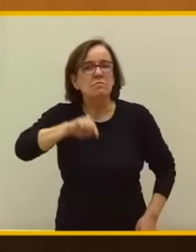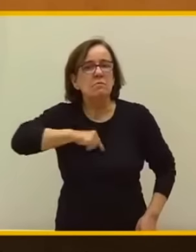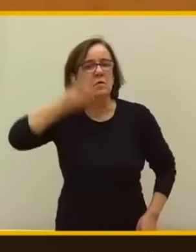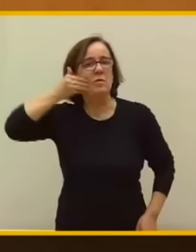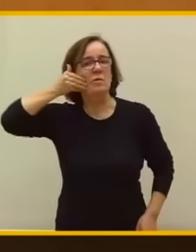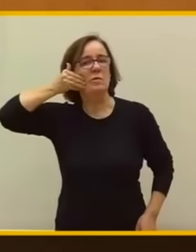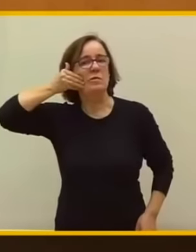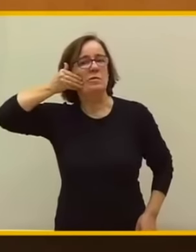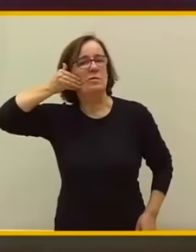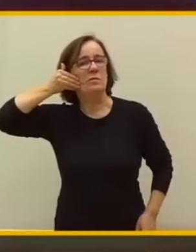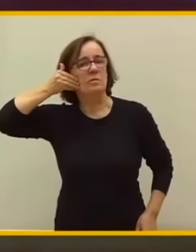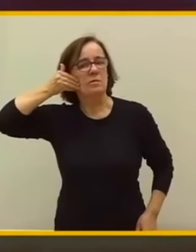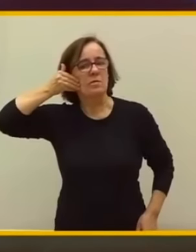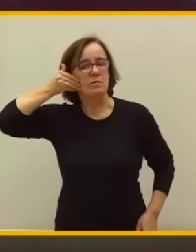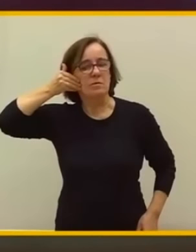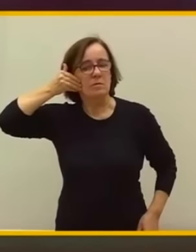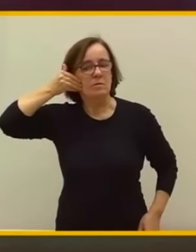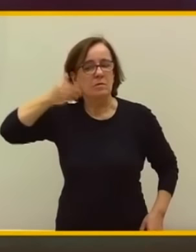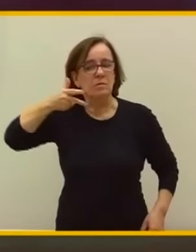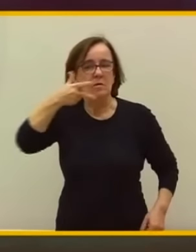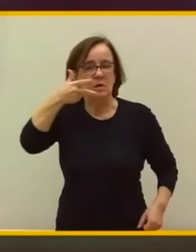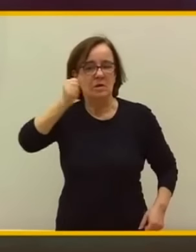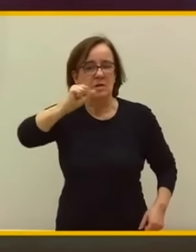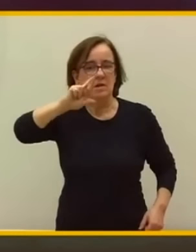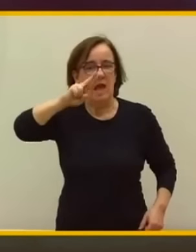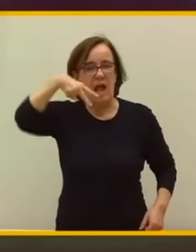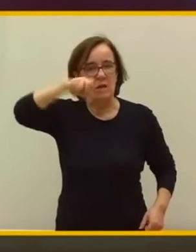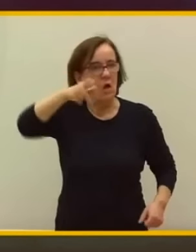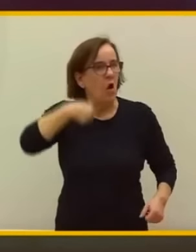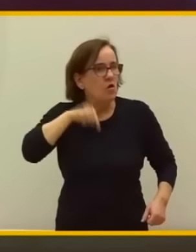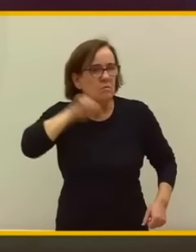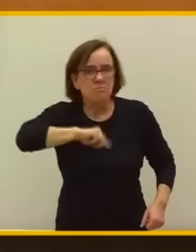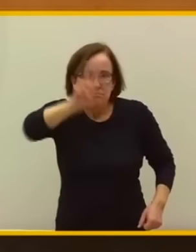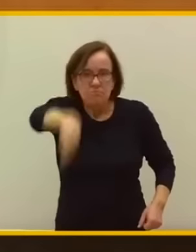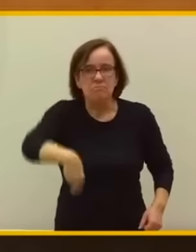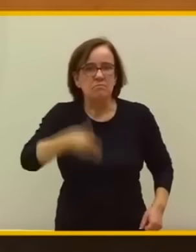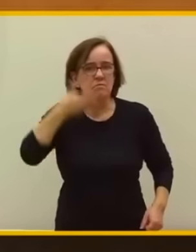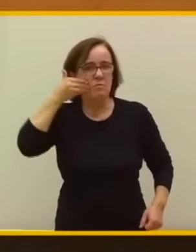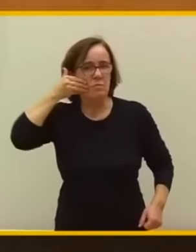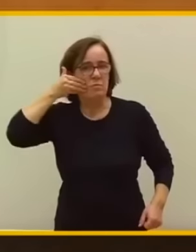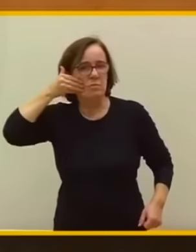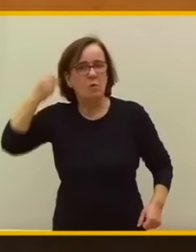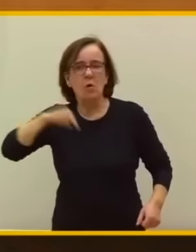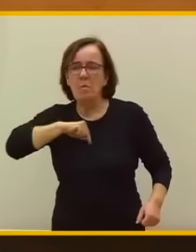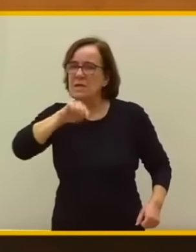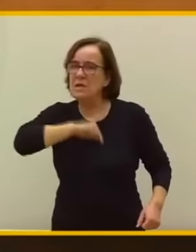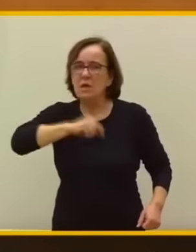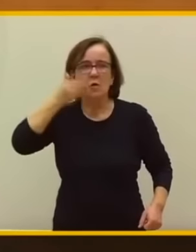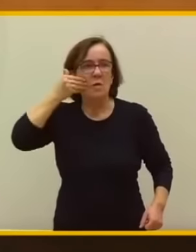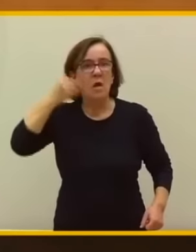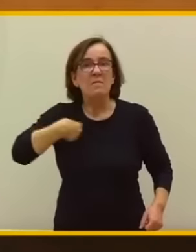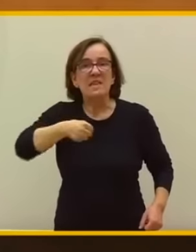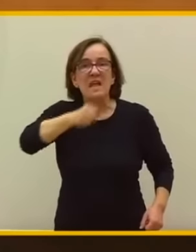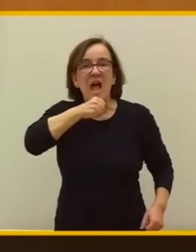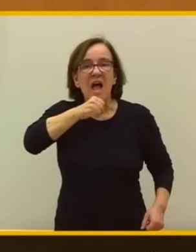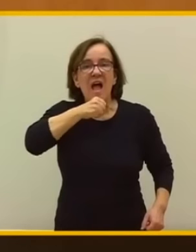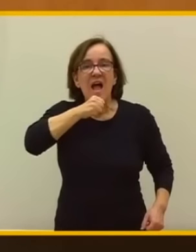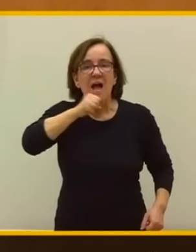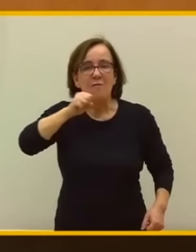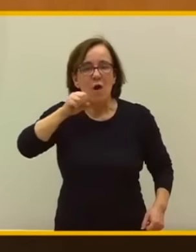charnego, orgullosísimo. Me siento muy orgulloso de que mis abuelos